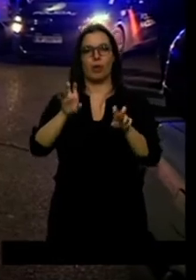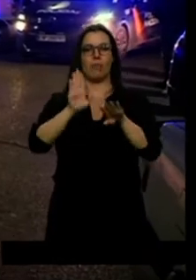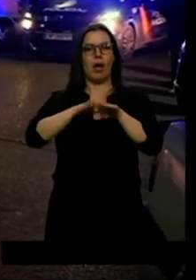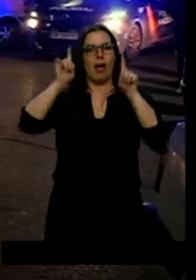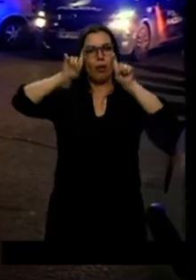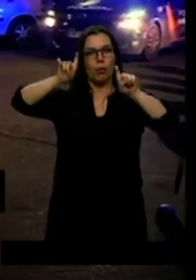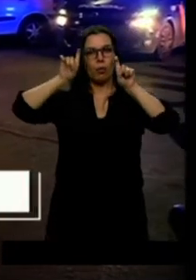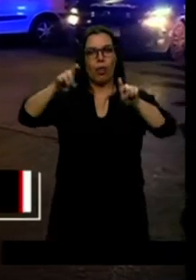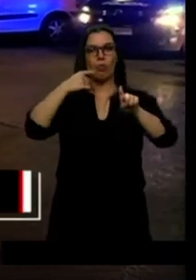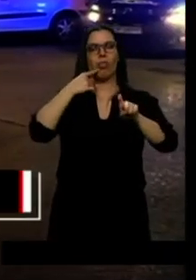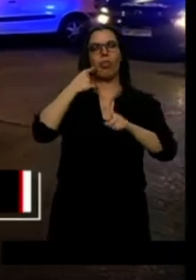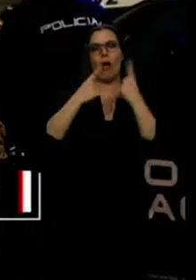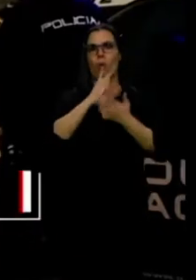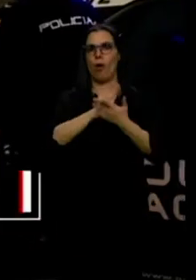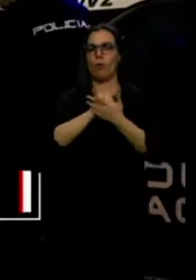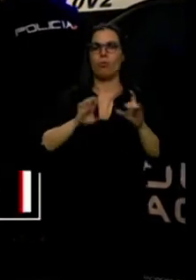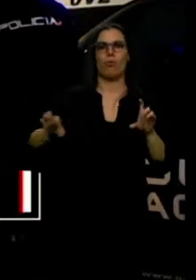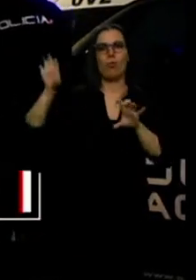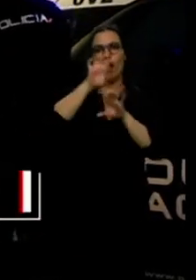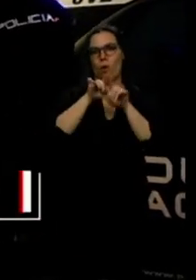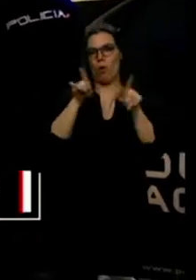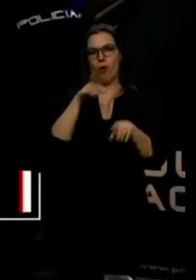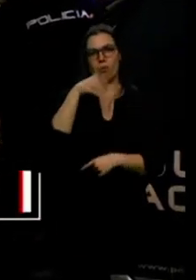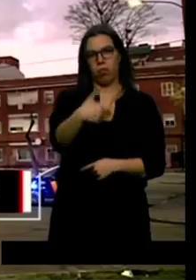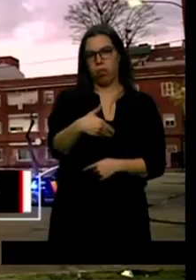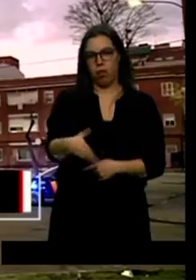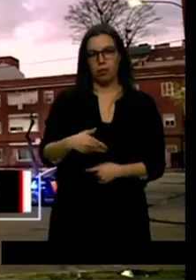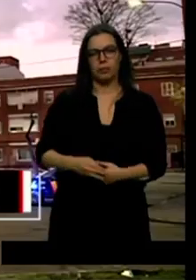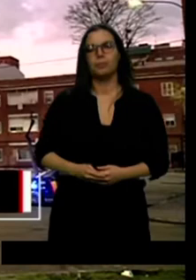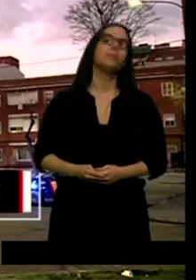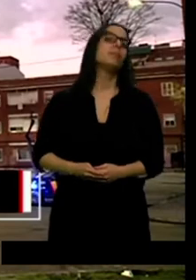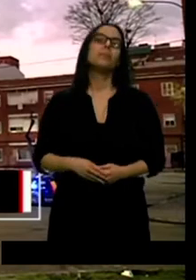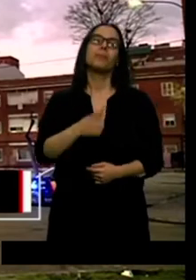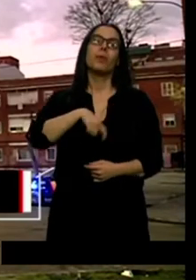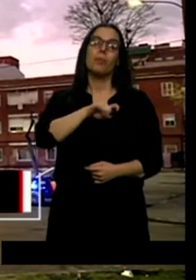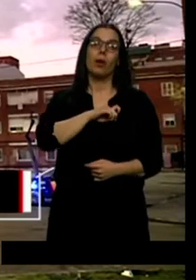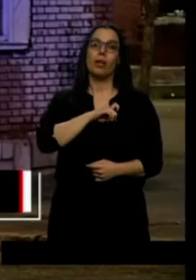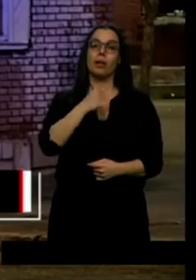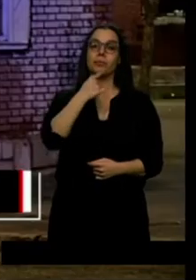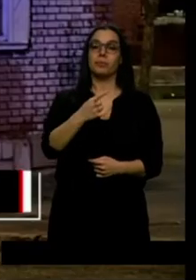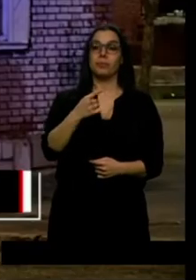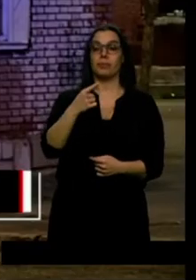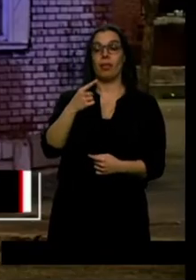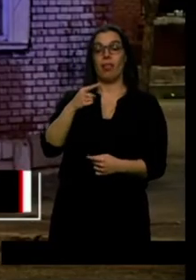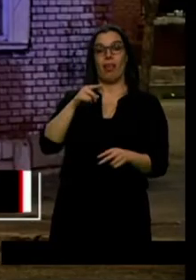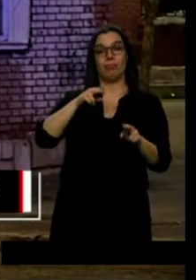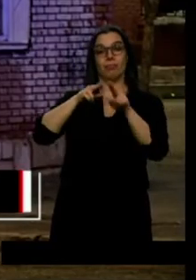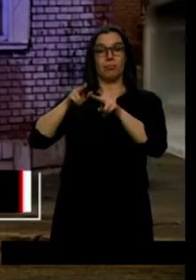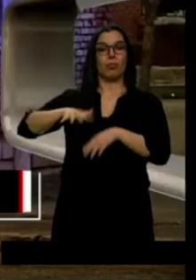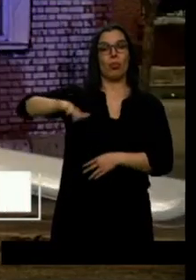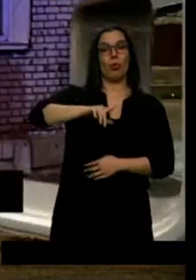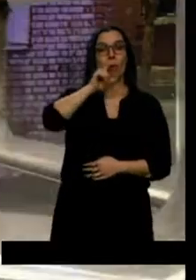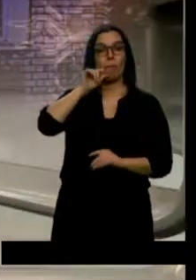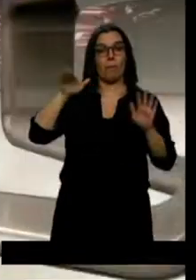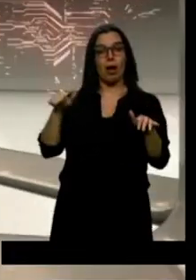Un sindicato de la Policía Nacional también denuncia hostigamiento a sus agentes después del tiroteo en Pajarillos, Valladolid. Hemos estado con ellos en el lugar de los